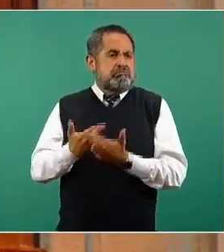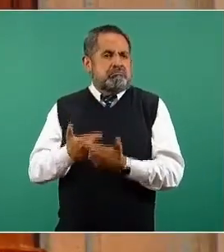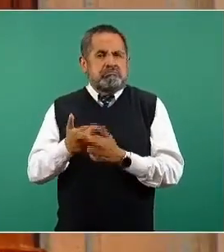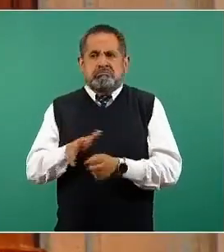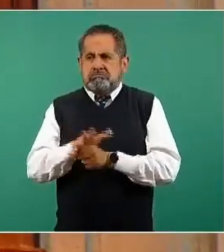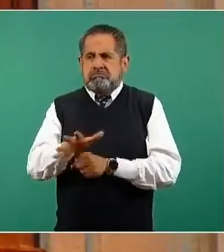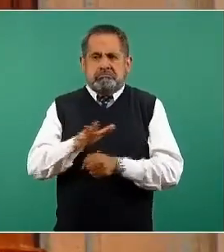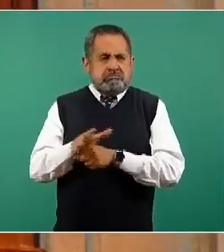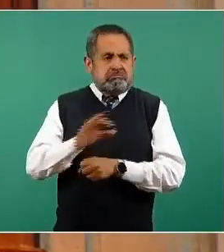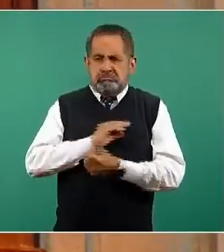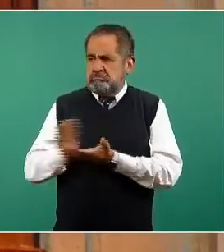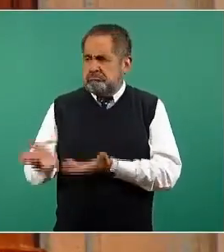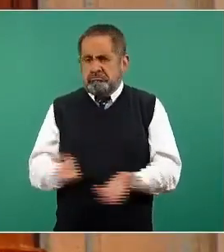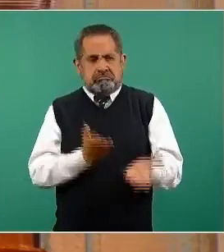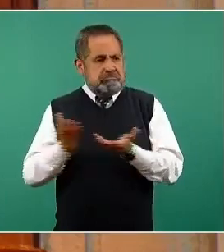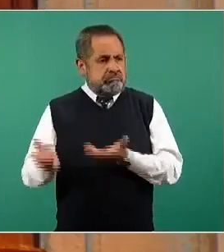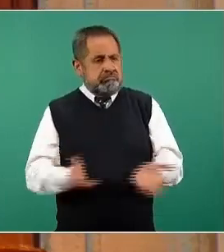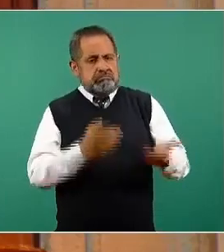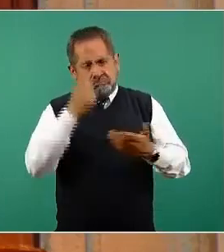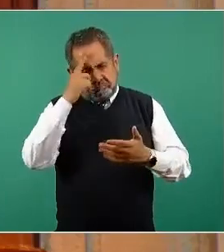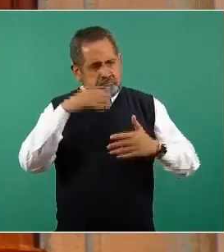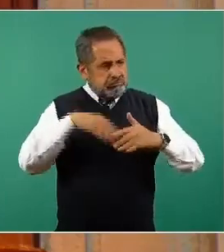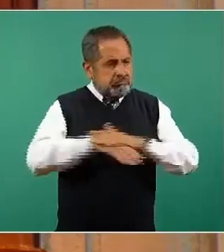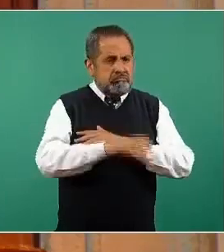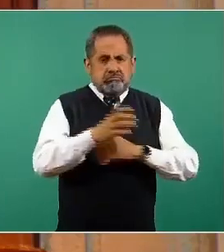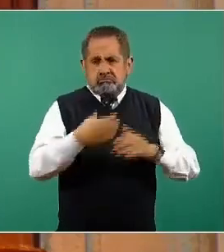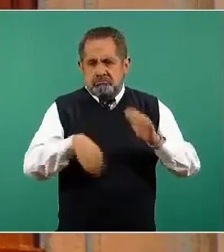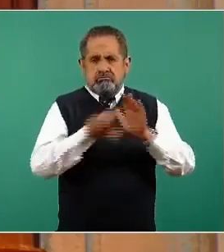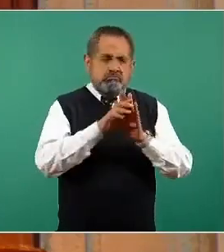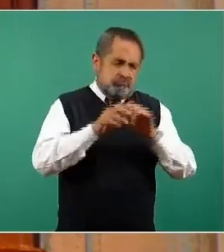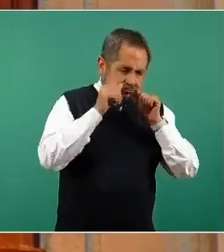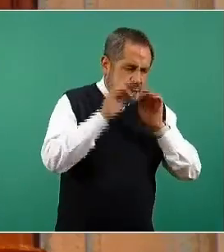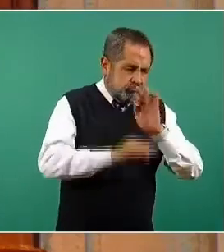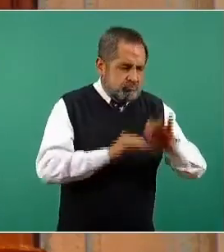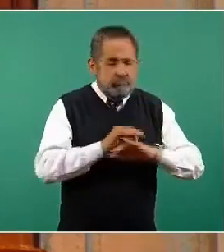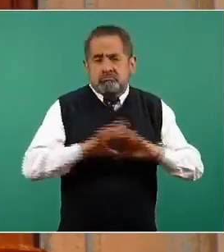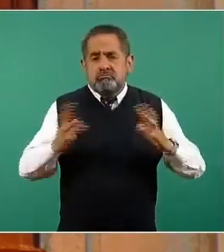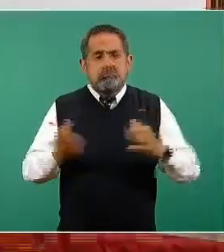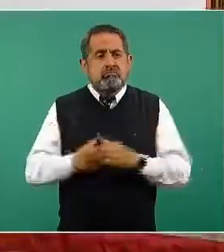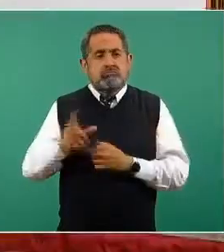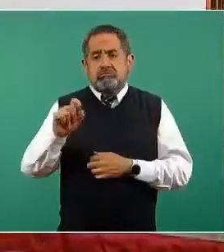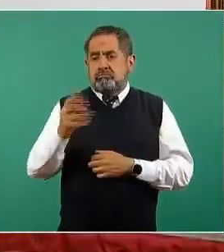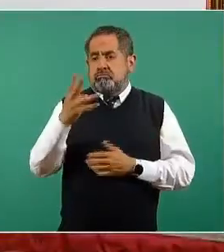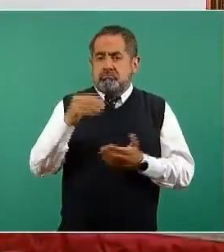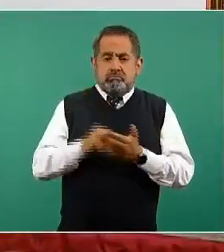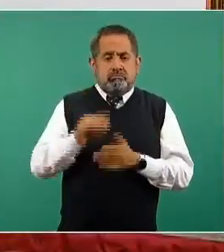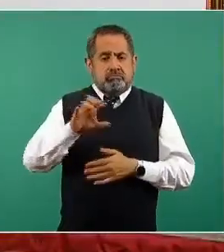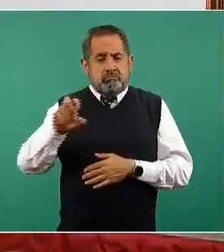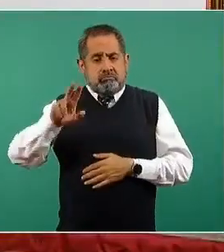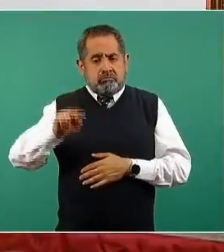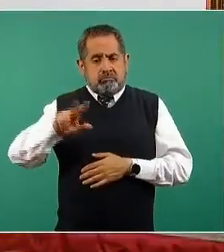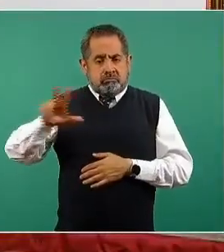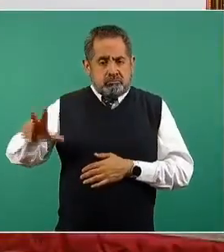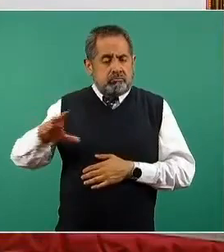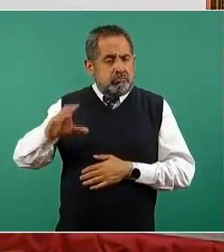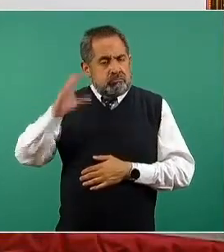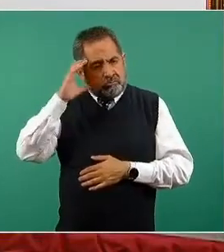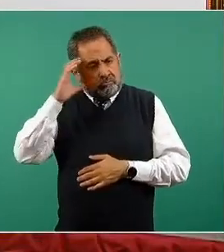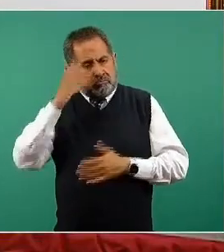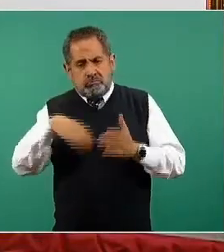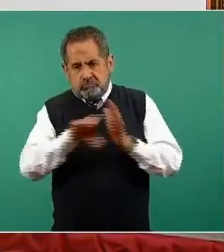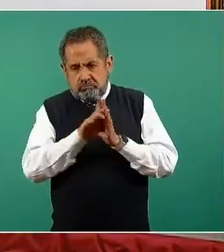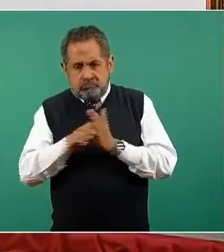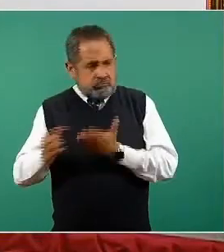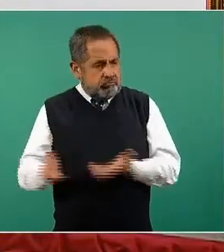de sus camas generales disponibles. Esto suma a nivel nacional 24 mil 588 camas y entonces de ahí que